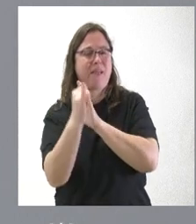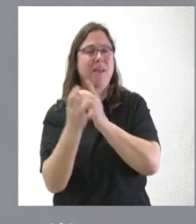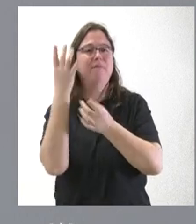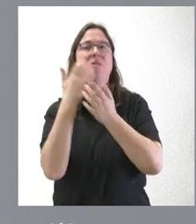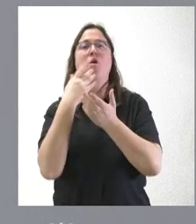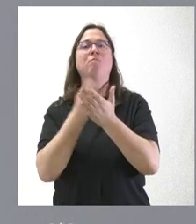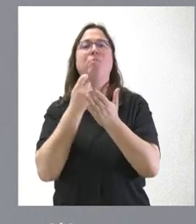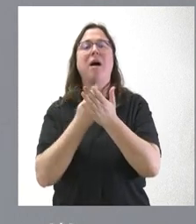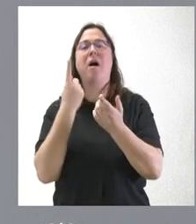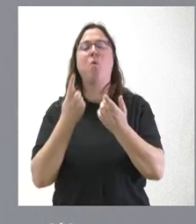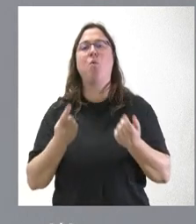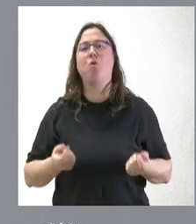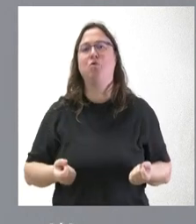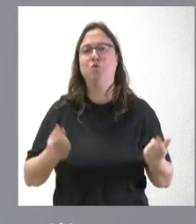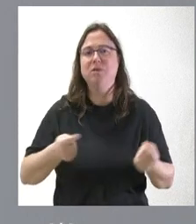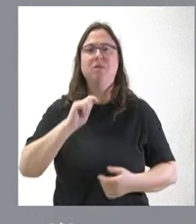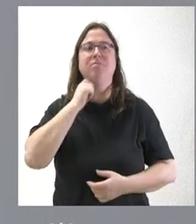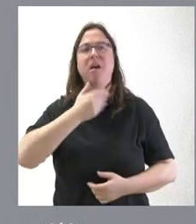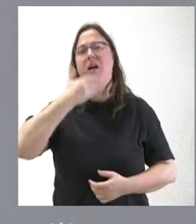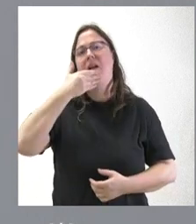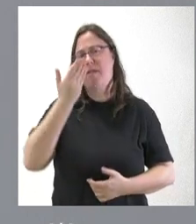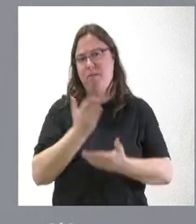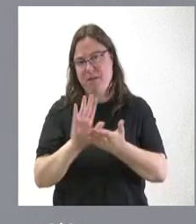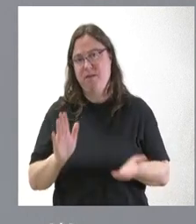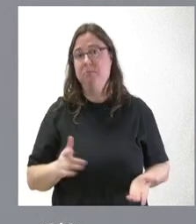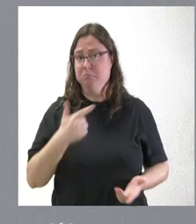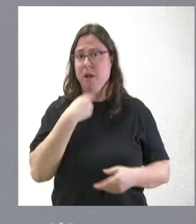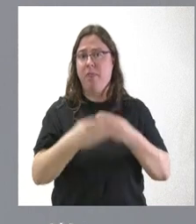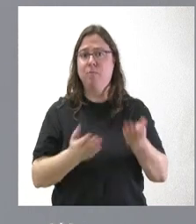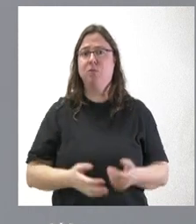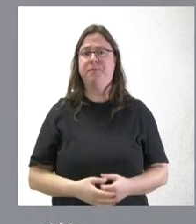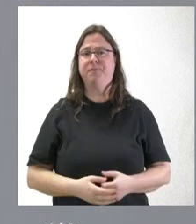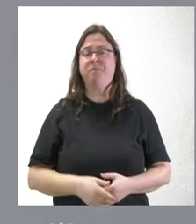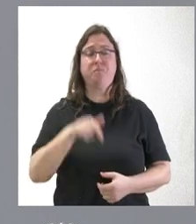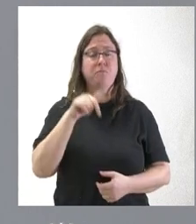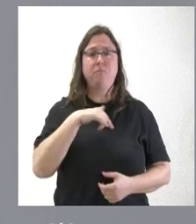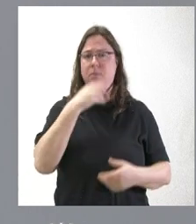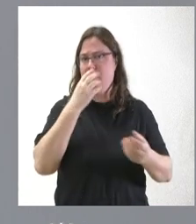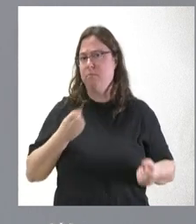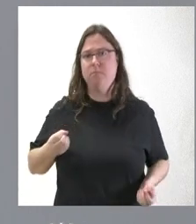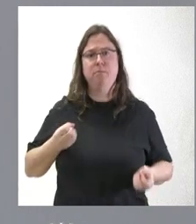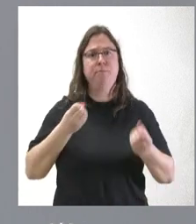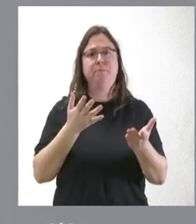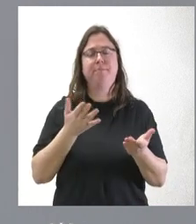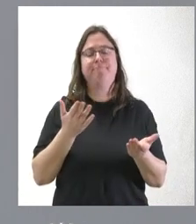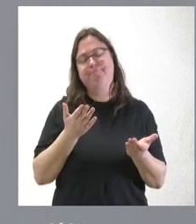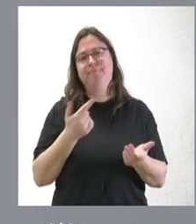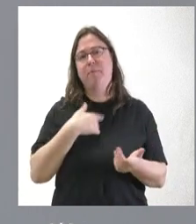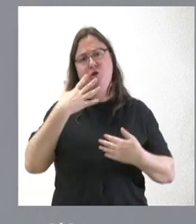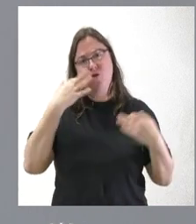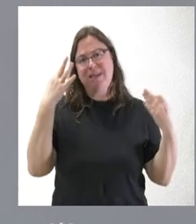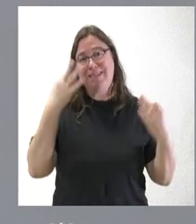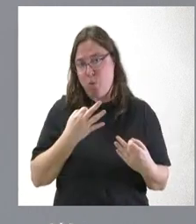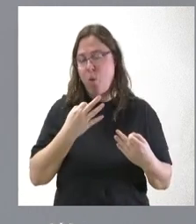el pago de algunos suministros o el pago de la calefacción. Y esto es lo que estamos haciendo. Y yo aquí les lanzo el mensaje de seguridad y